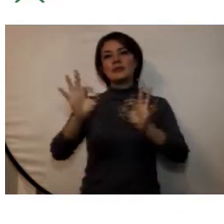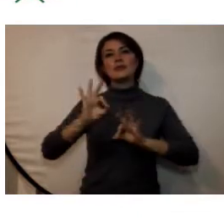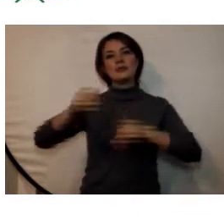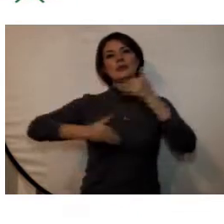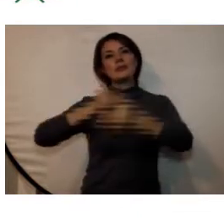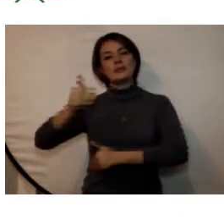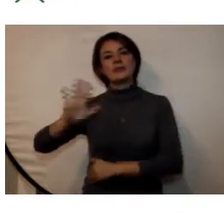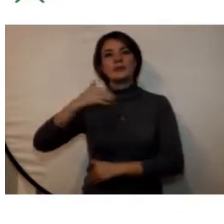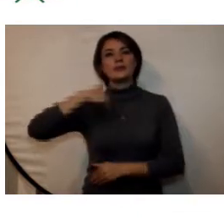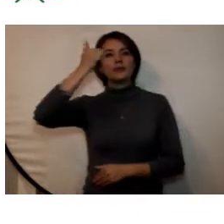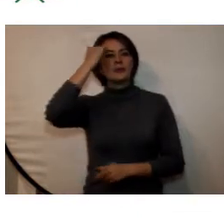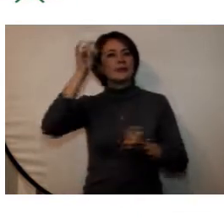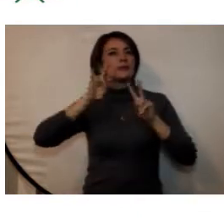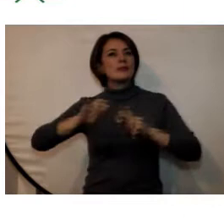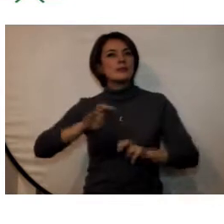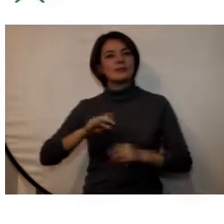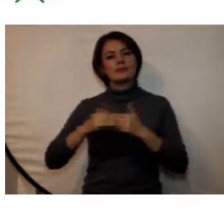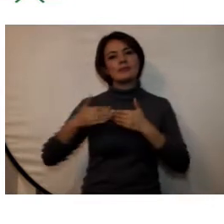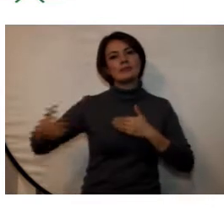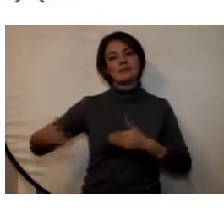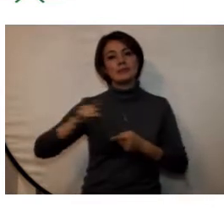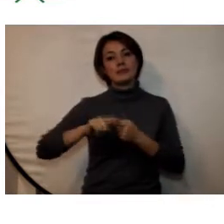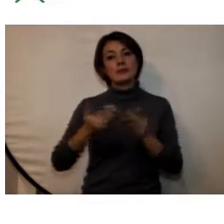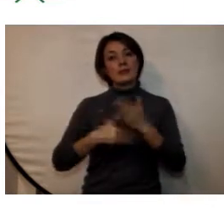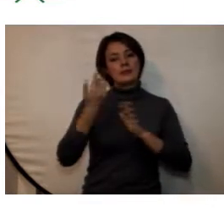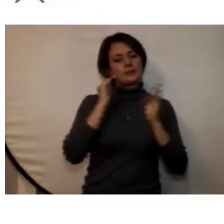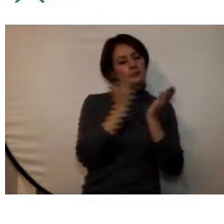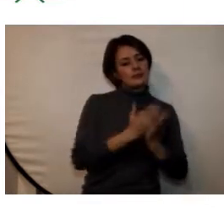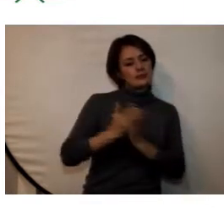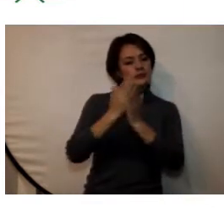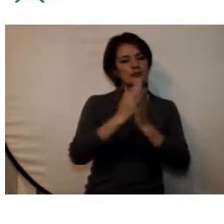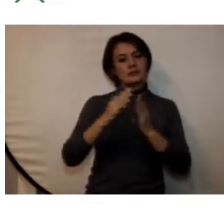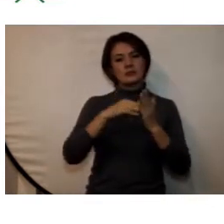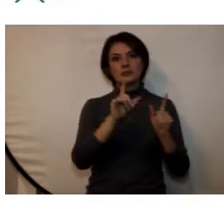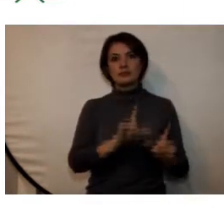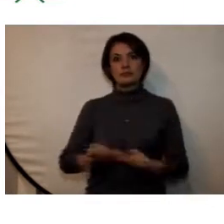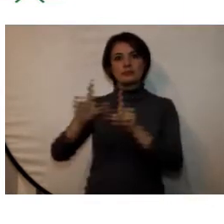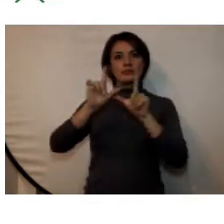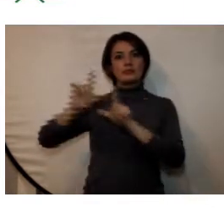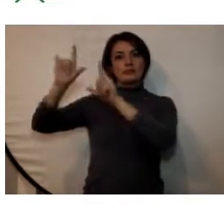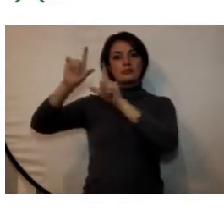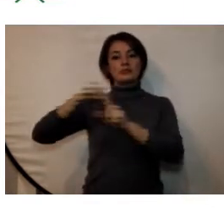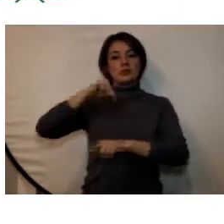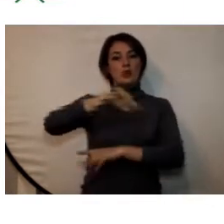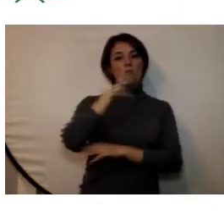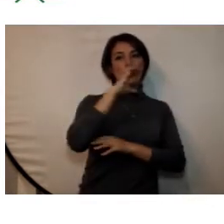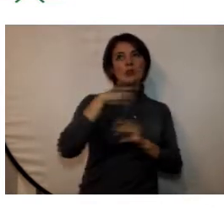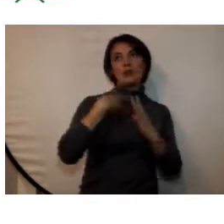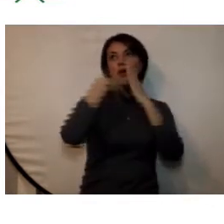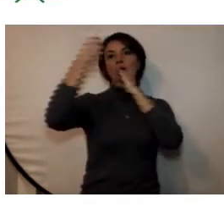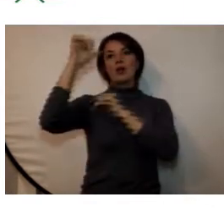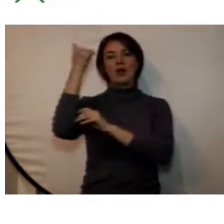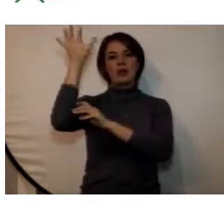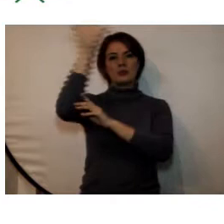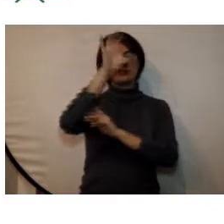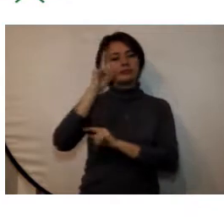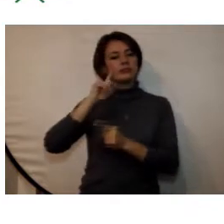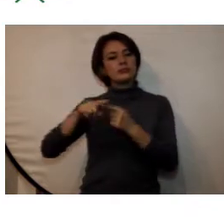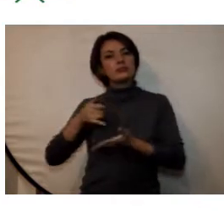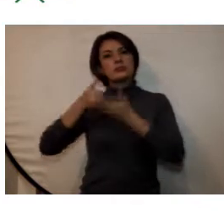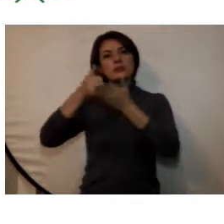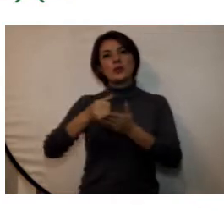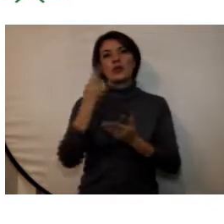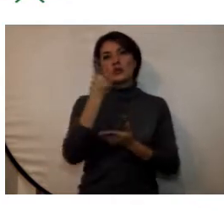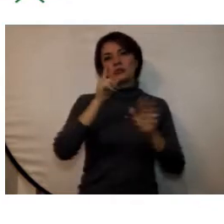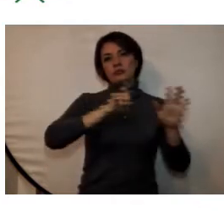procesos de docencia investigación y extensión a partir de los estudios a nivel posgrado tanto en Colombia como en el exterior los cuales son otorgados mediante dos